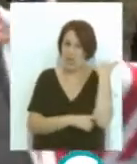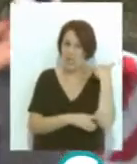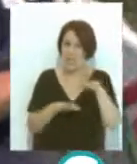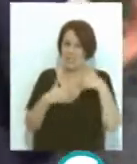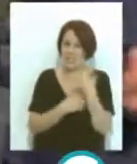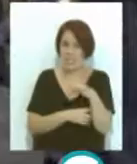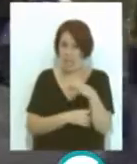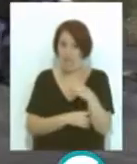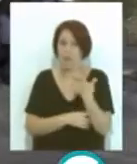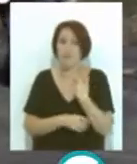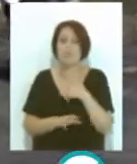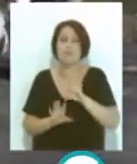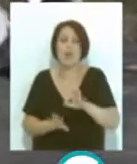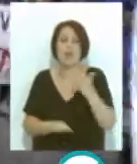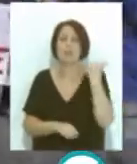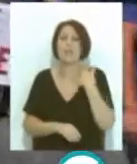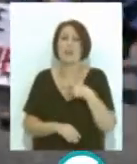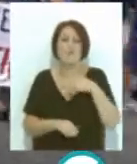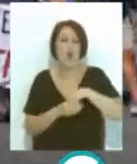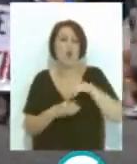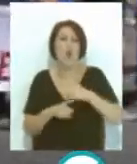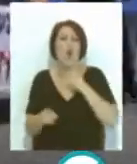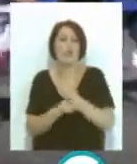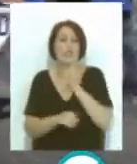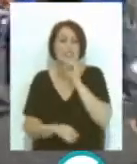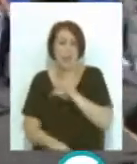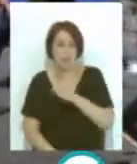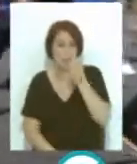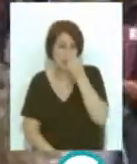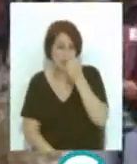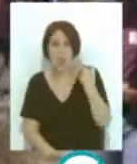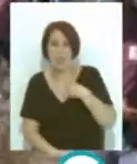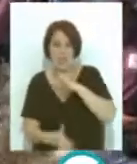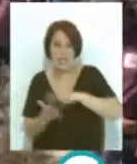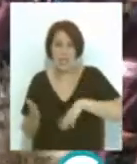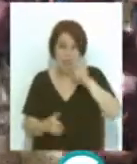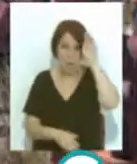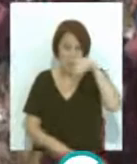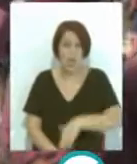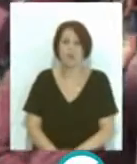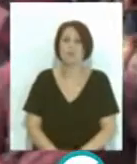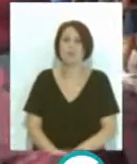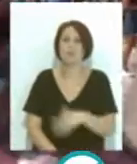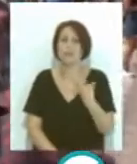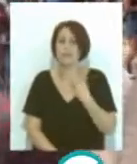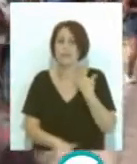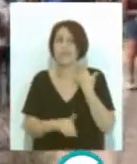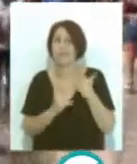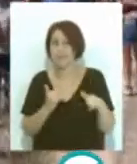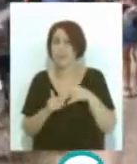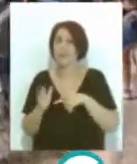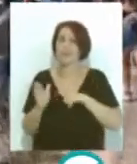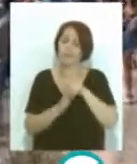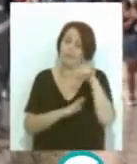Senado, encontrándose en esa ocasión con los votos en contra de PSOE y Esquerra Republicana per Cataluña. Finalmente, Adelante